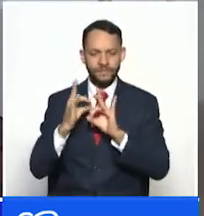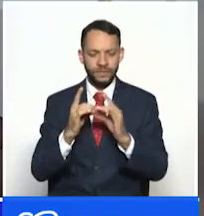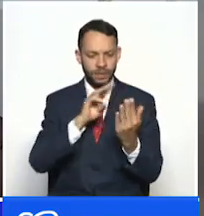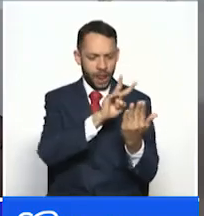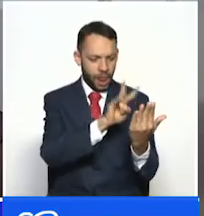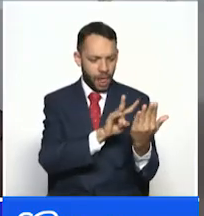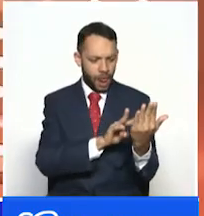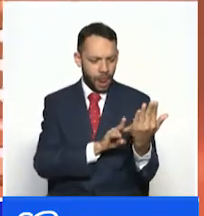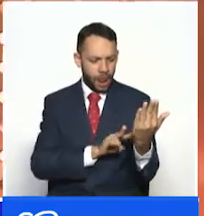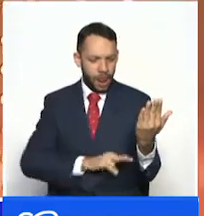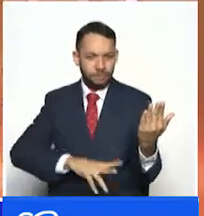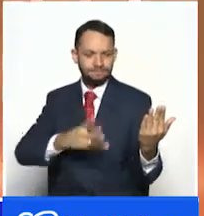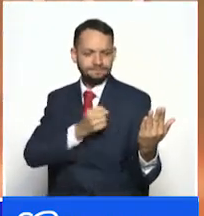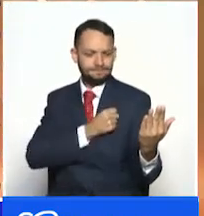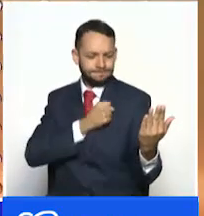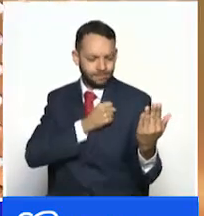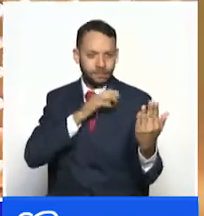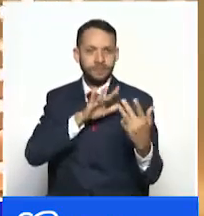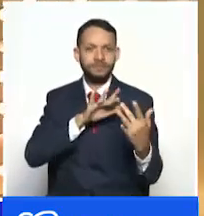de novela fantástica en España